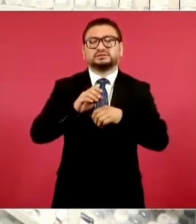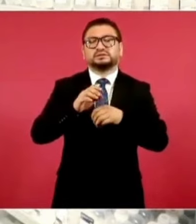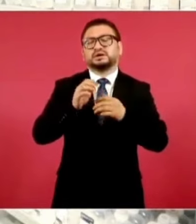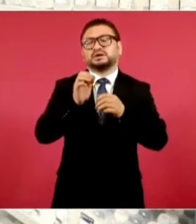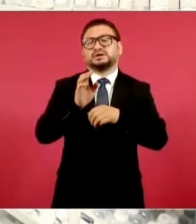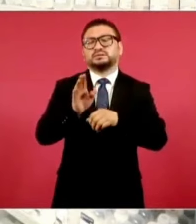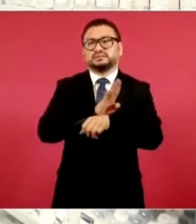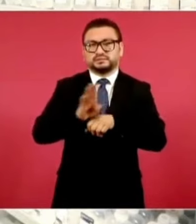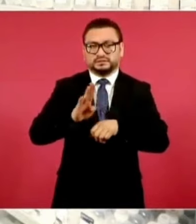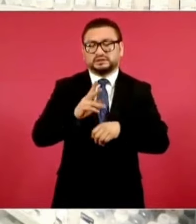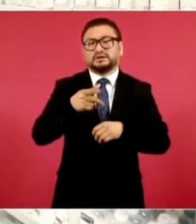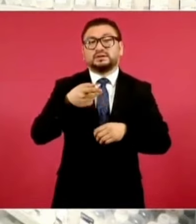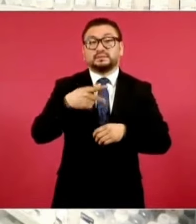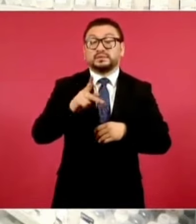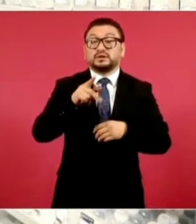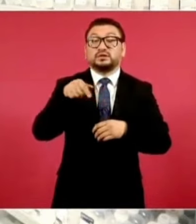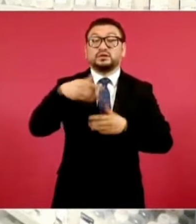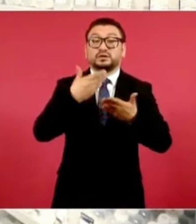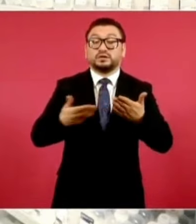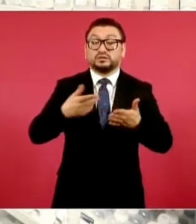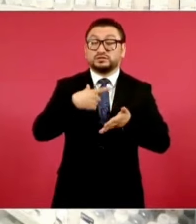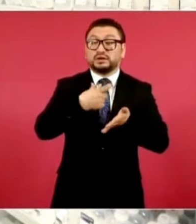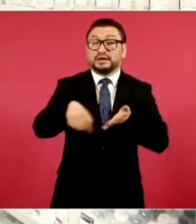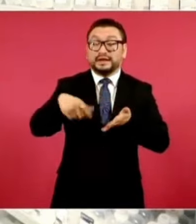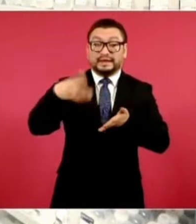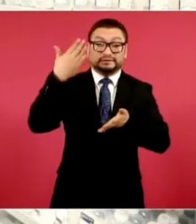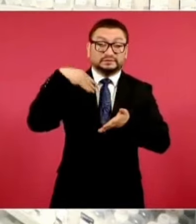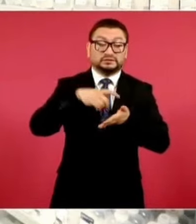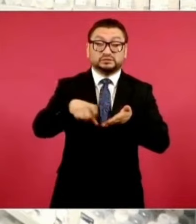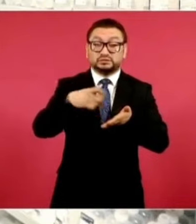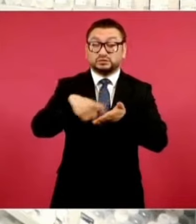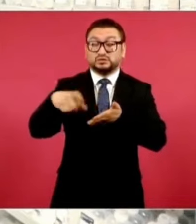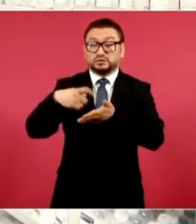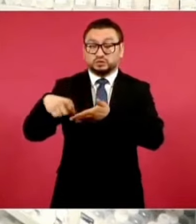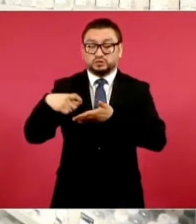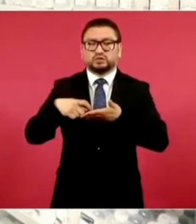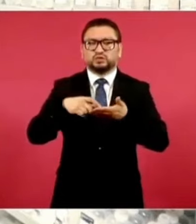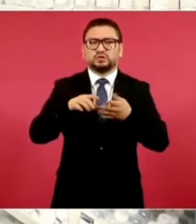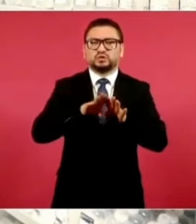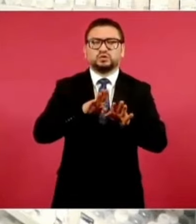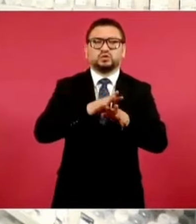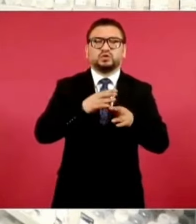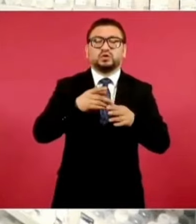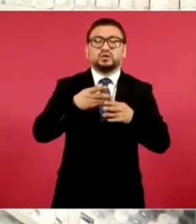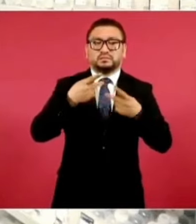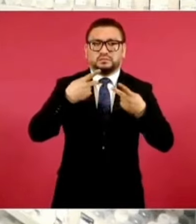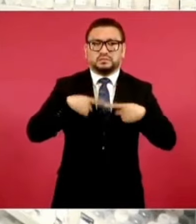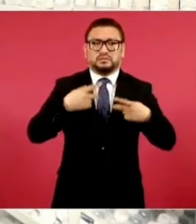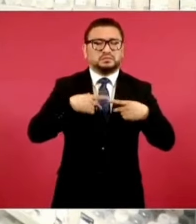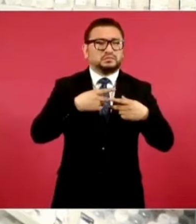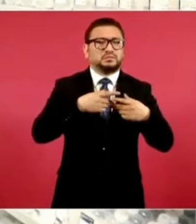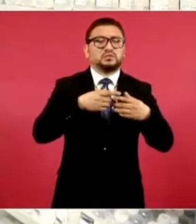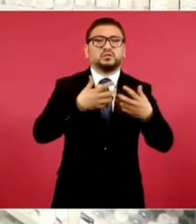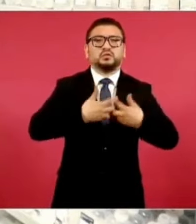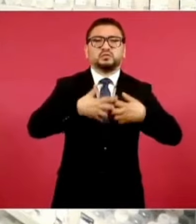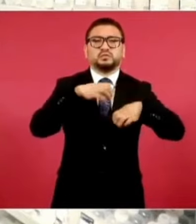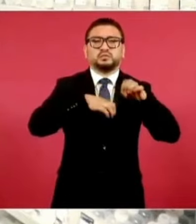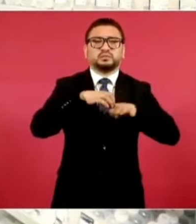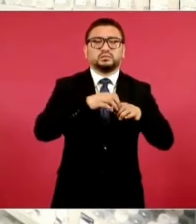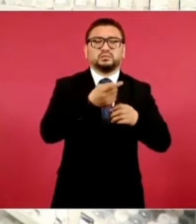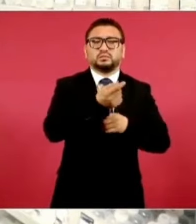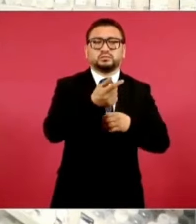sí generó esa compra fue una enorme concentración en pocos proveedores, que al final